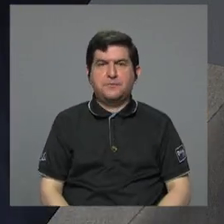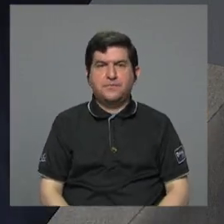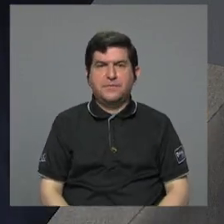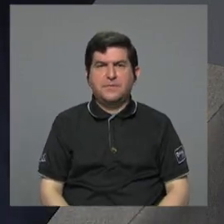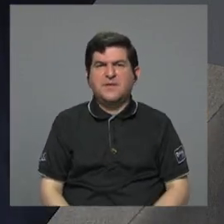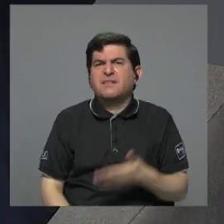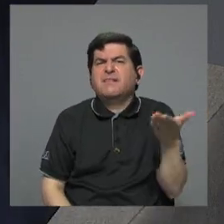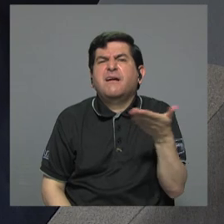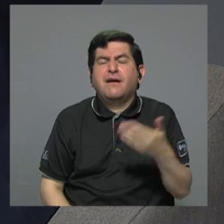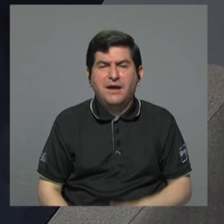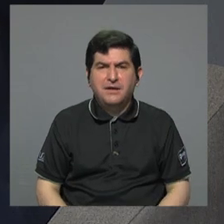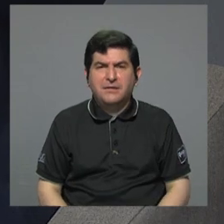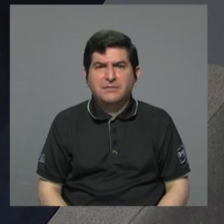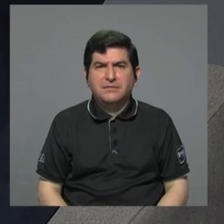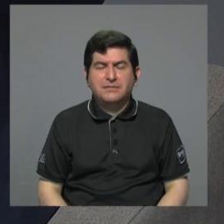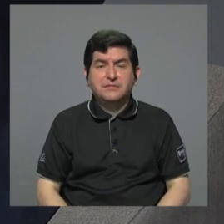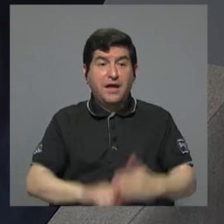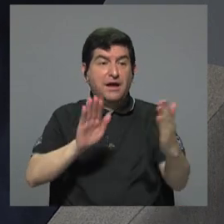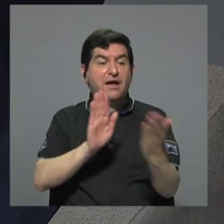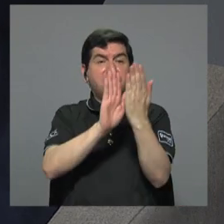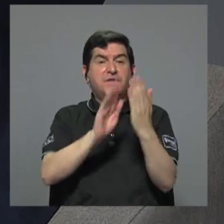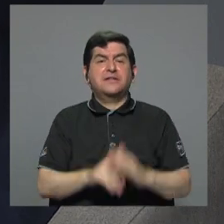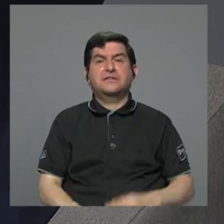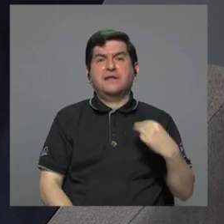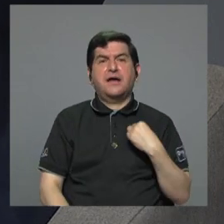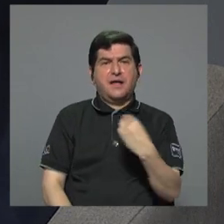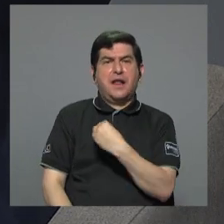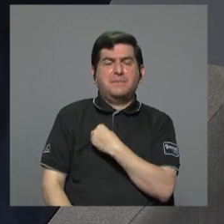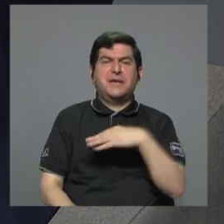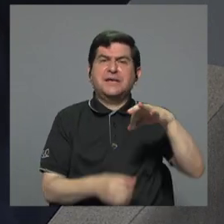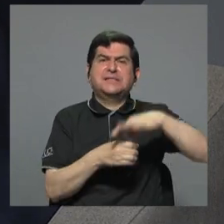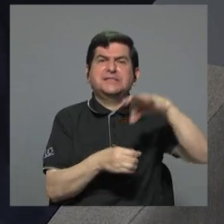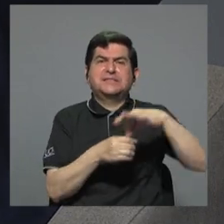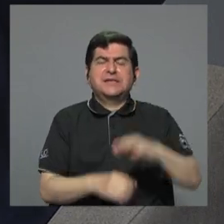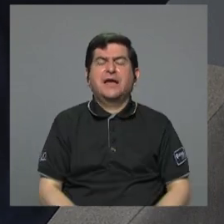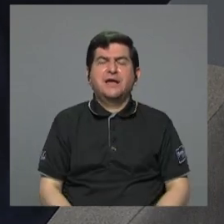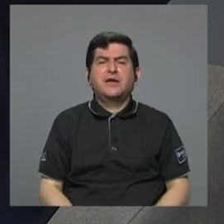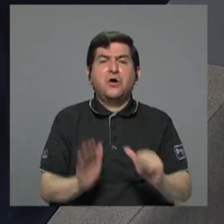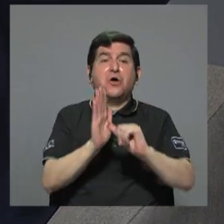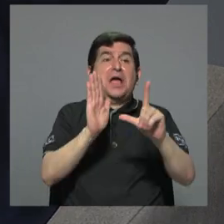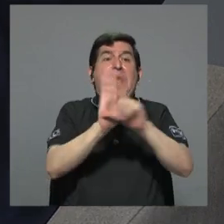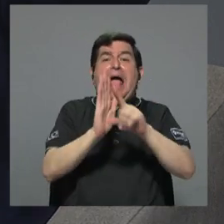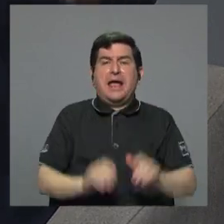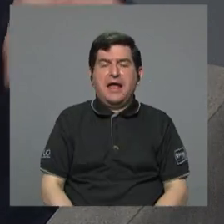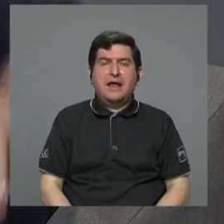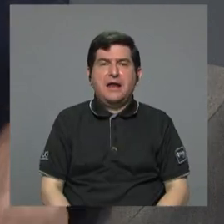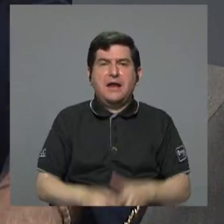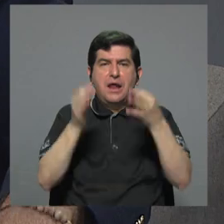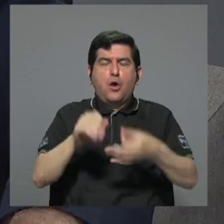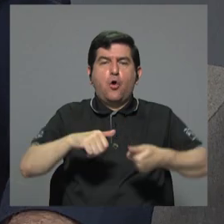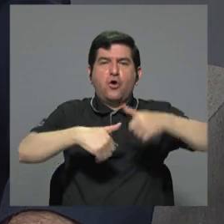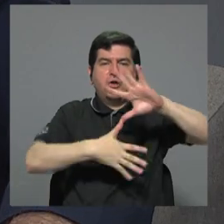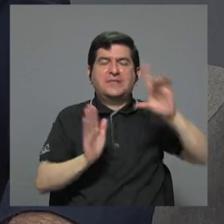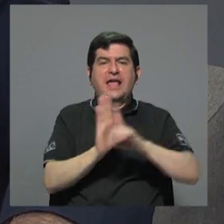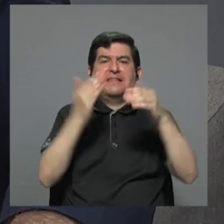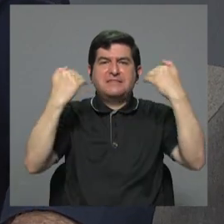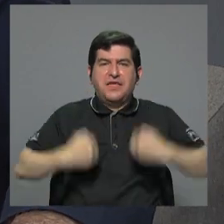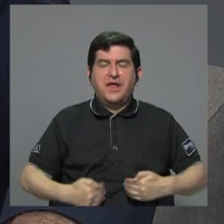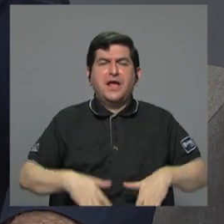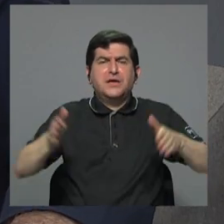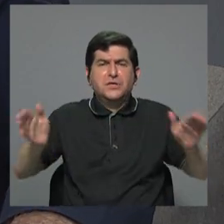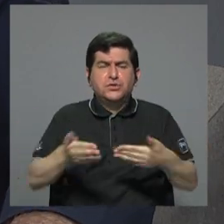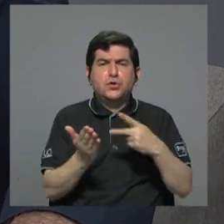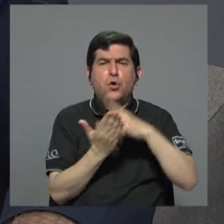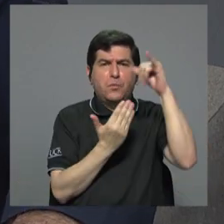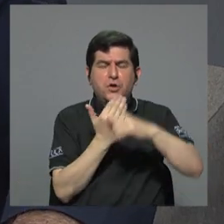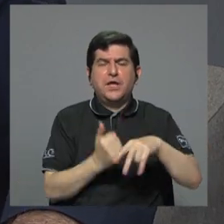estar apostados frente al Ministerio de Agricultura, a la Asamblea Legislativa, a la Corte Interamericana de Derechos Humanos, impulsando